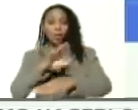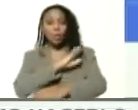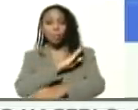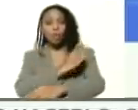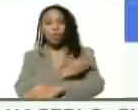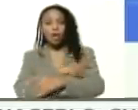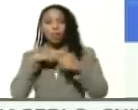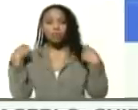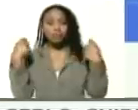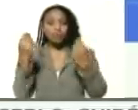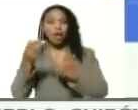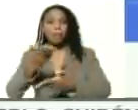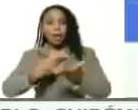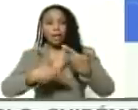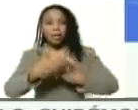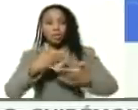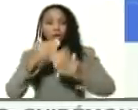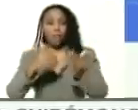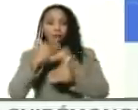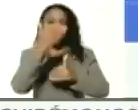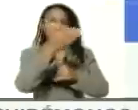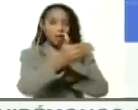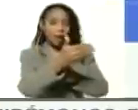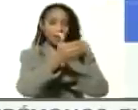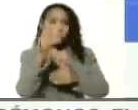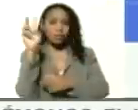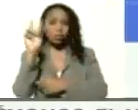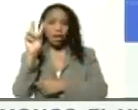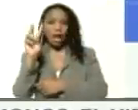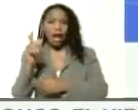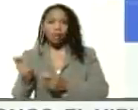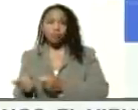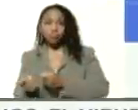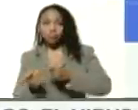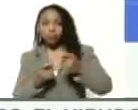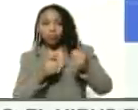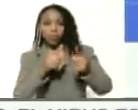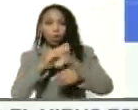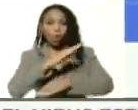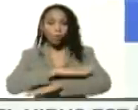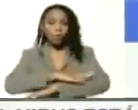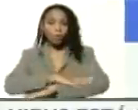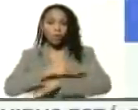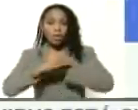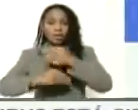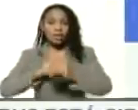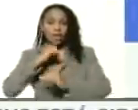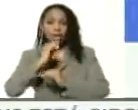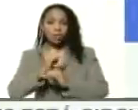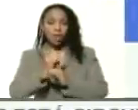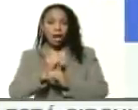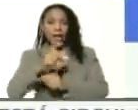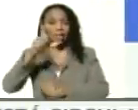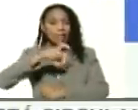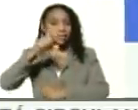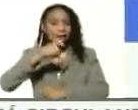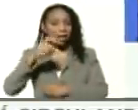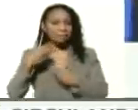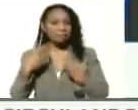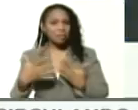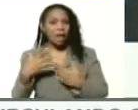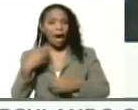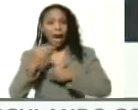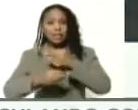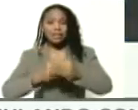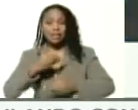para las Relaciones Exteriores de Venezuela a llevar adelante las acciones internacionales necesarias para